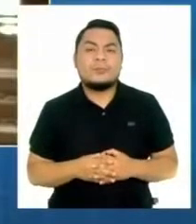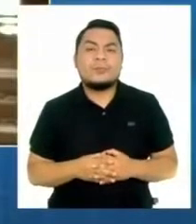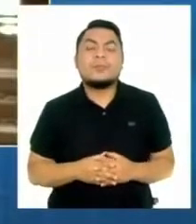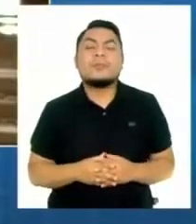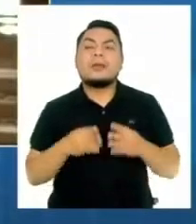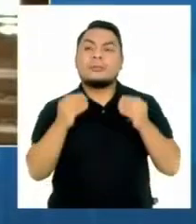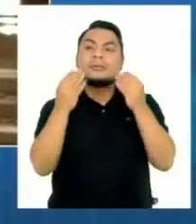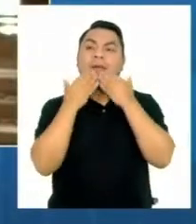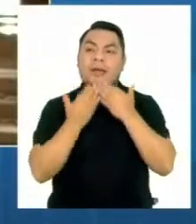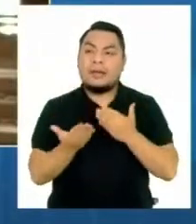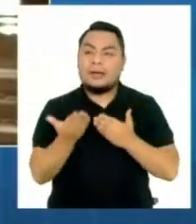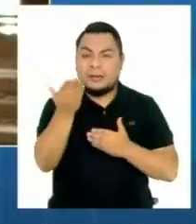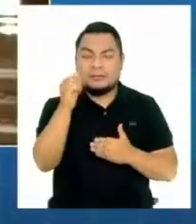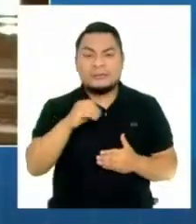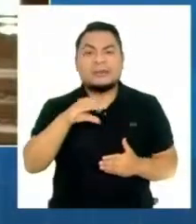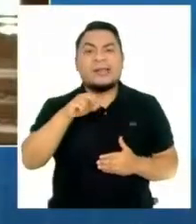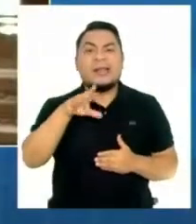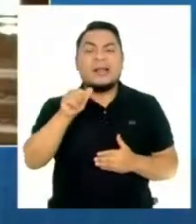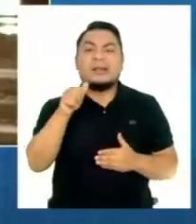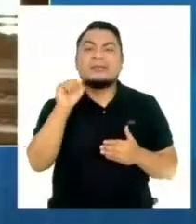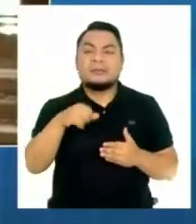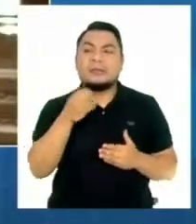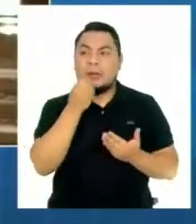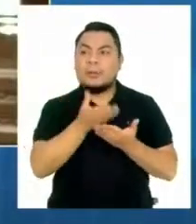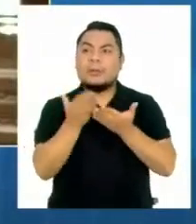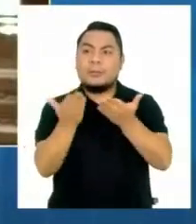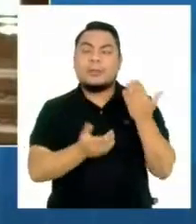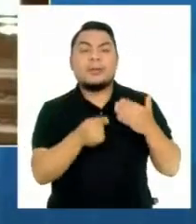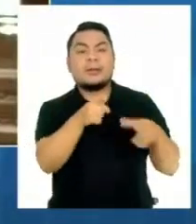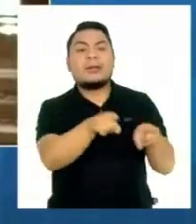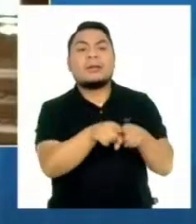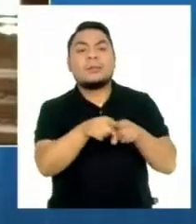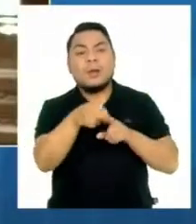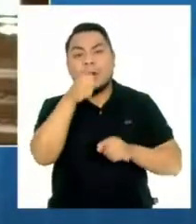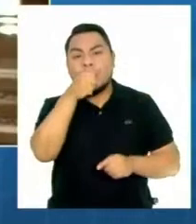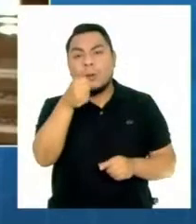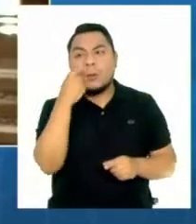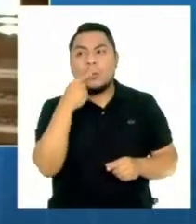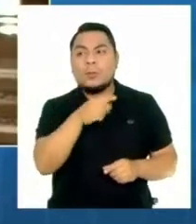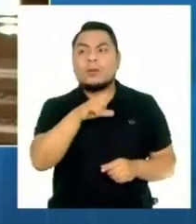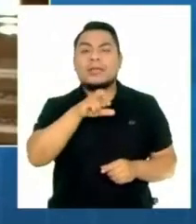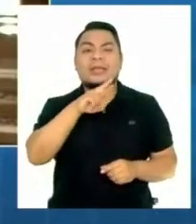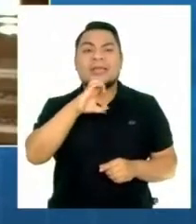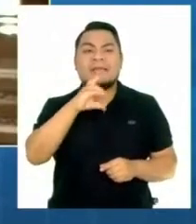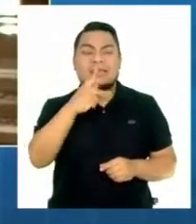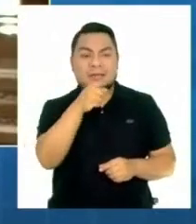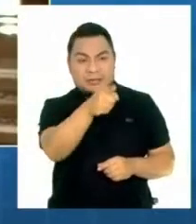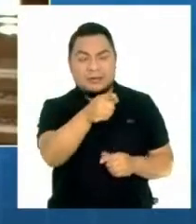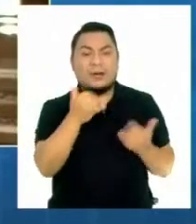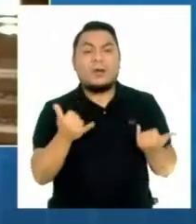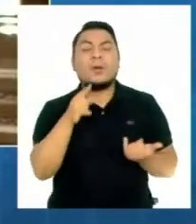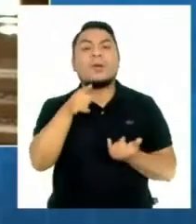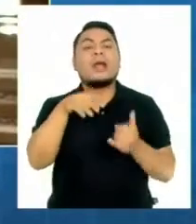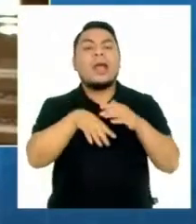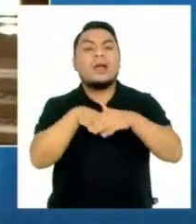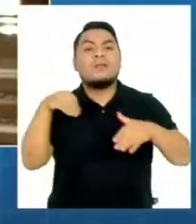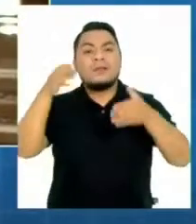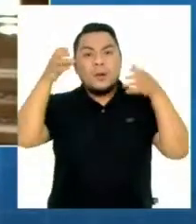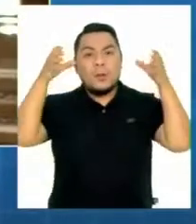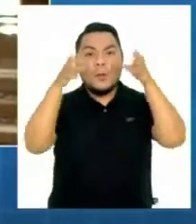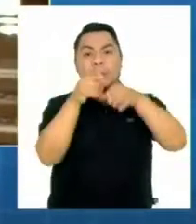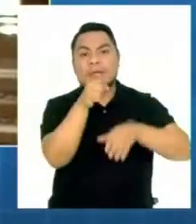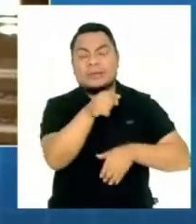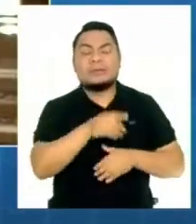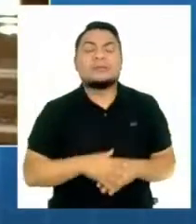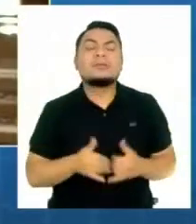Muy bien, muchísimas gracias, Carla Cieza. Le damos la bienvenida también a nuestro compañero Erick Guerrero que se encuentra en el Congreso de